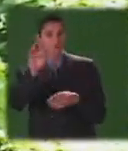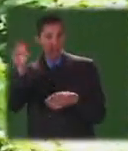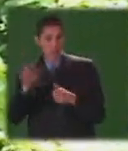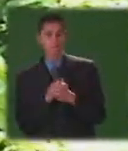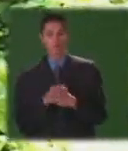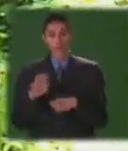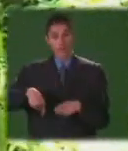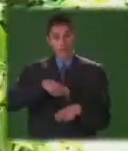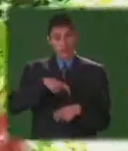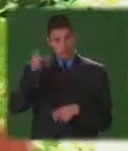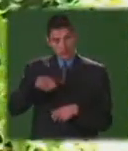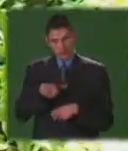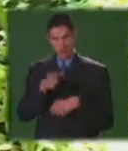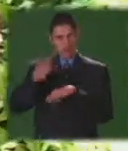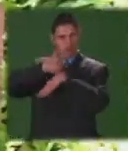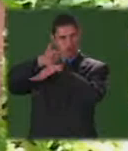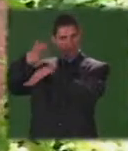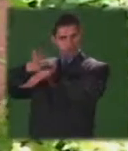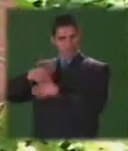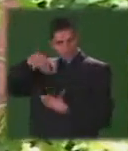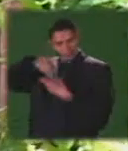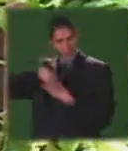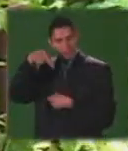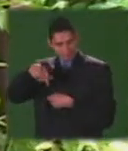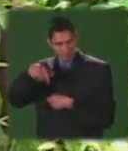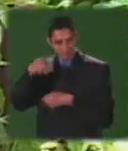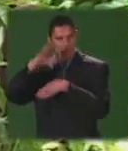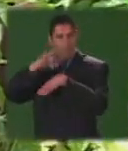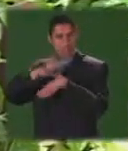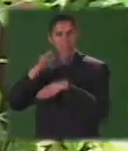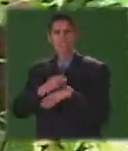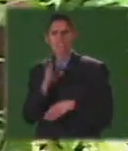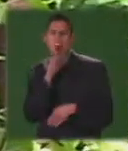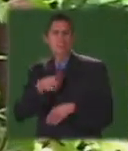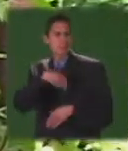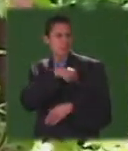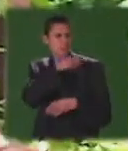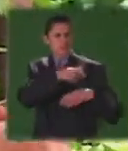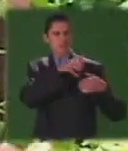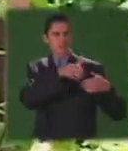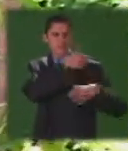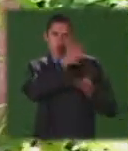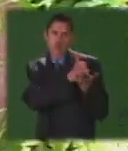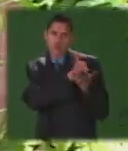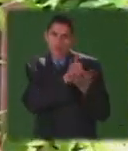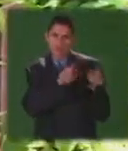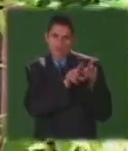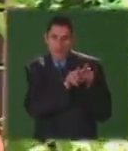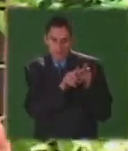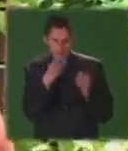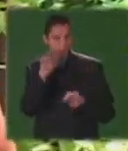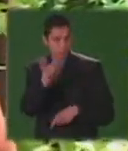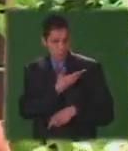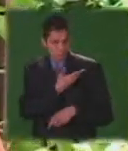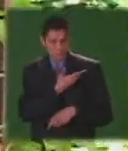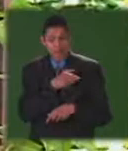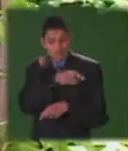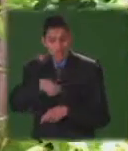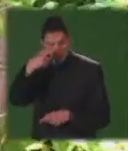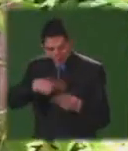dirigimos o los que estamos en esta fundación somos todos padres de familia de niños